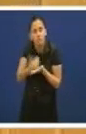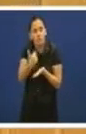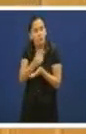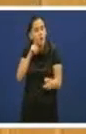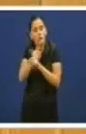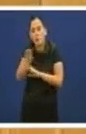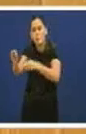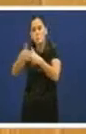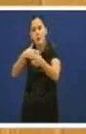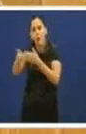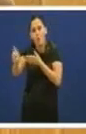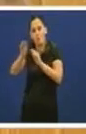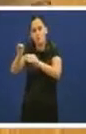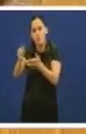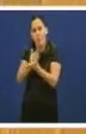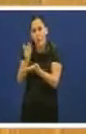Miren,